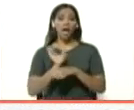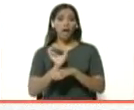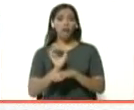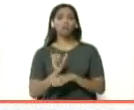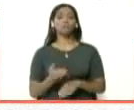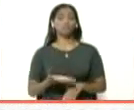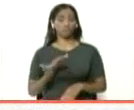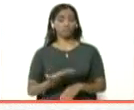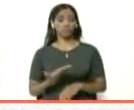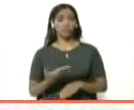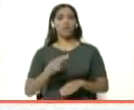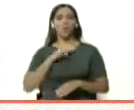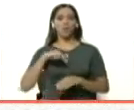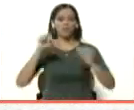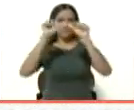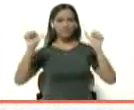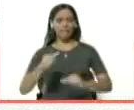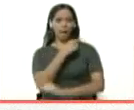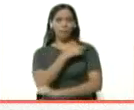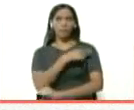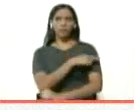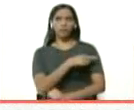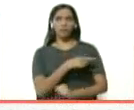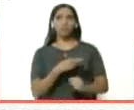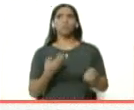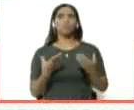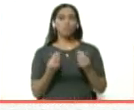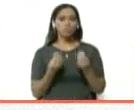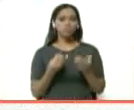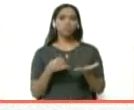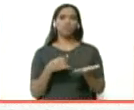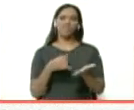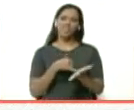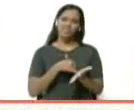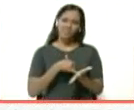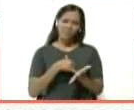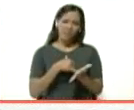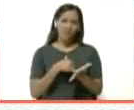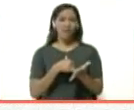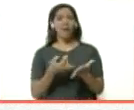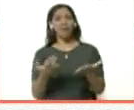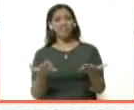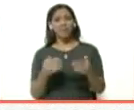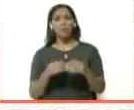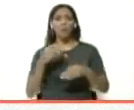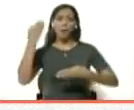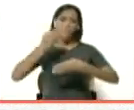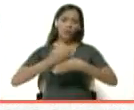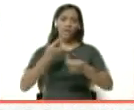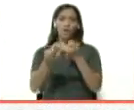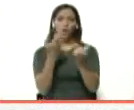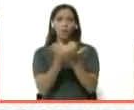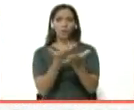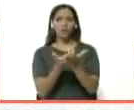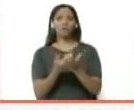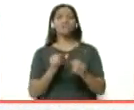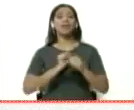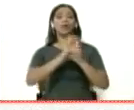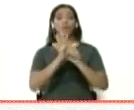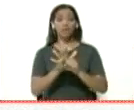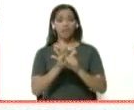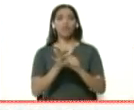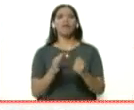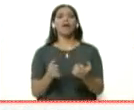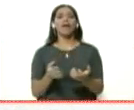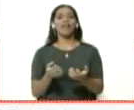nuestro sistema hospitalario tiene bastante deterioro debido al bloqueo económico. Y el coronavirus, a pesar de que